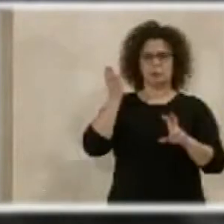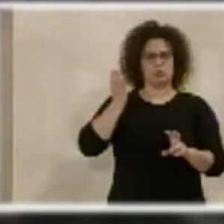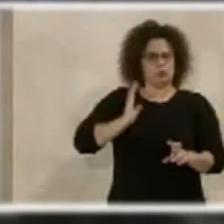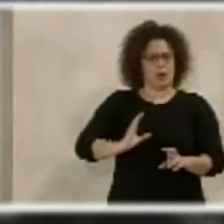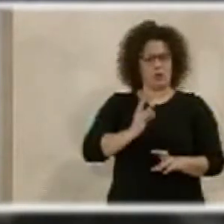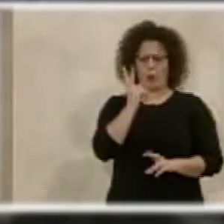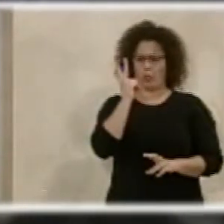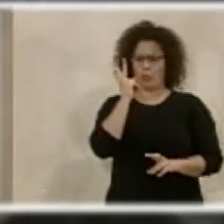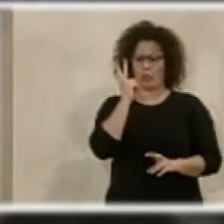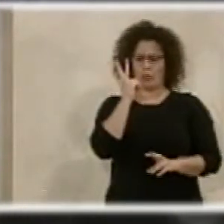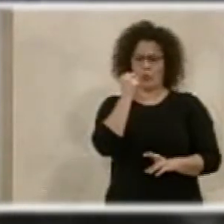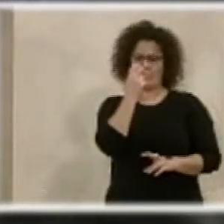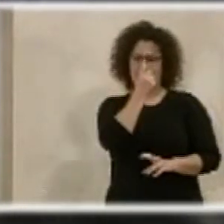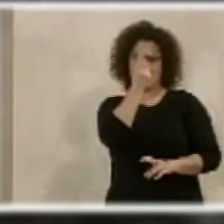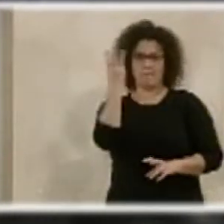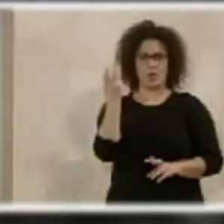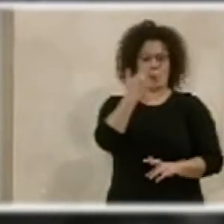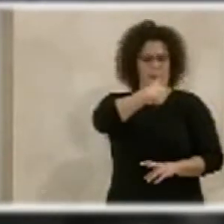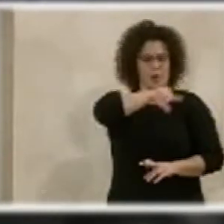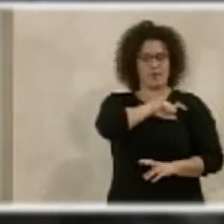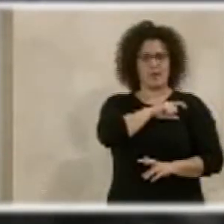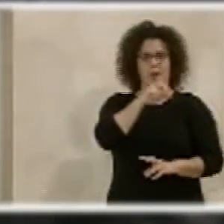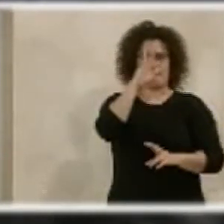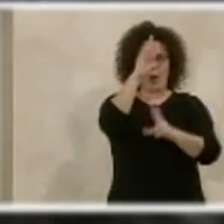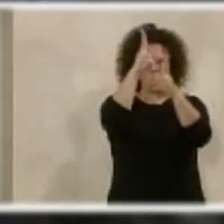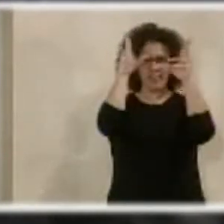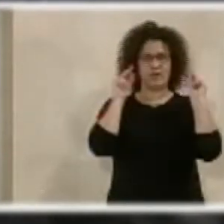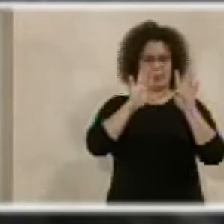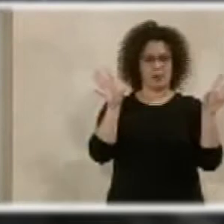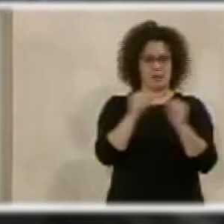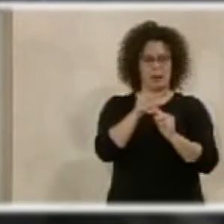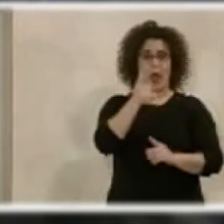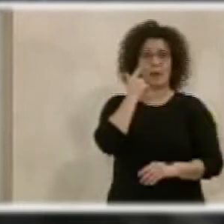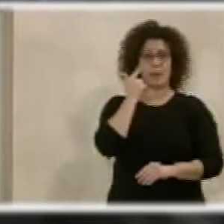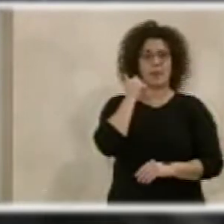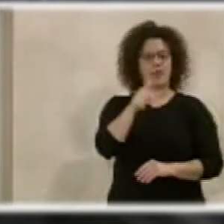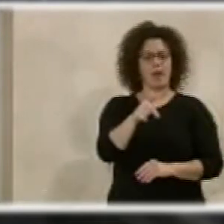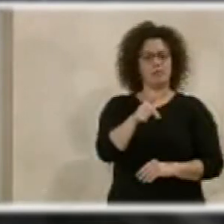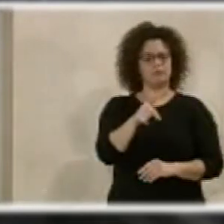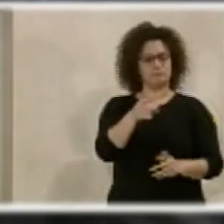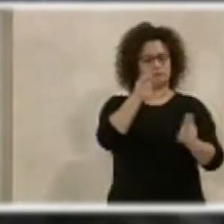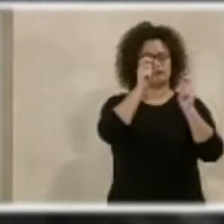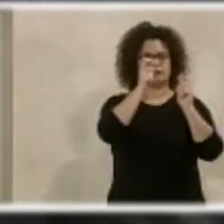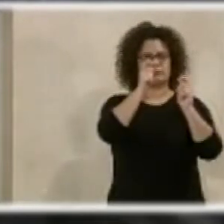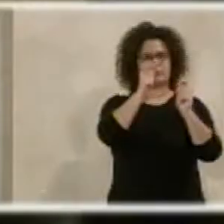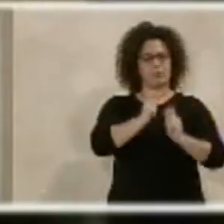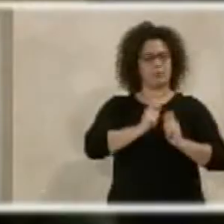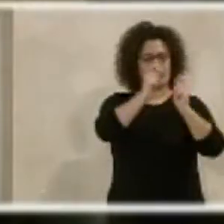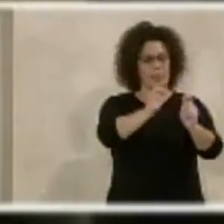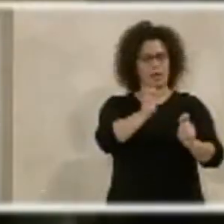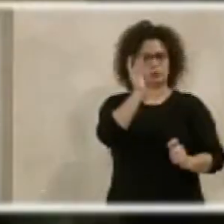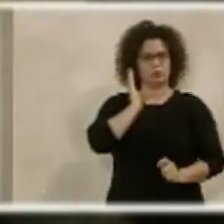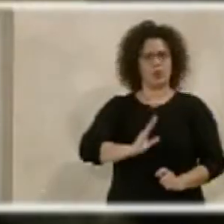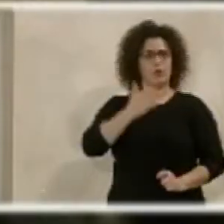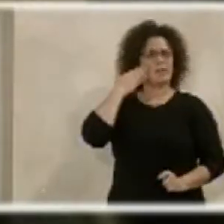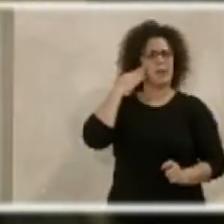y pico policía y guardias civiles que hay aquí en Almería, yo creo que es… se merecen tener un sueldo digno,